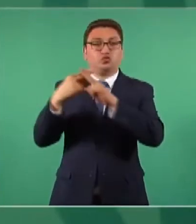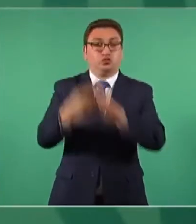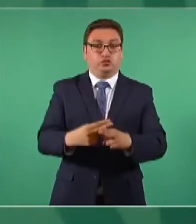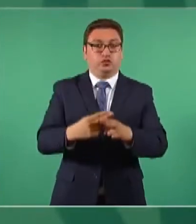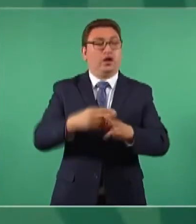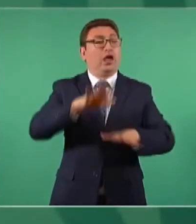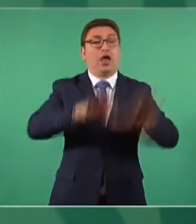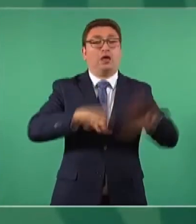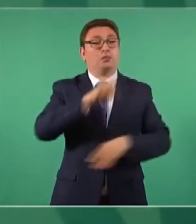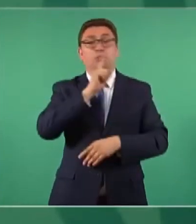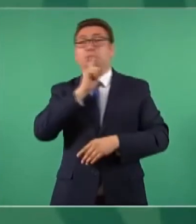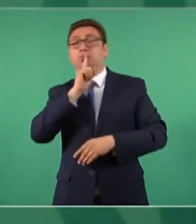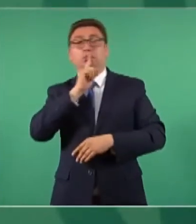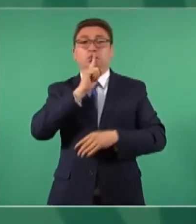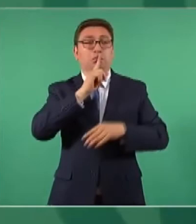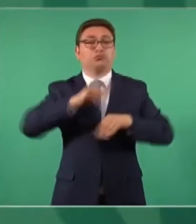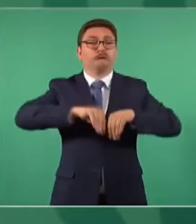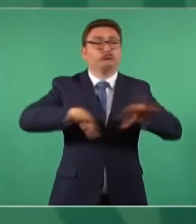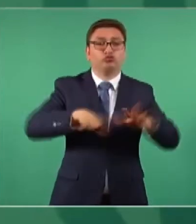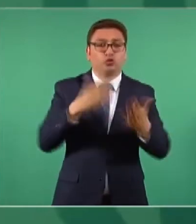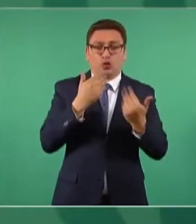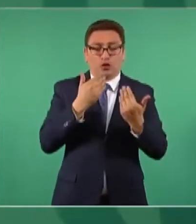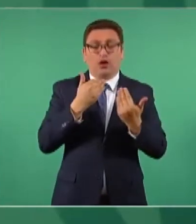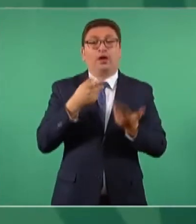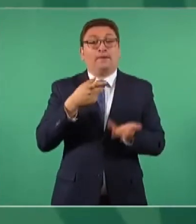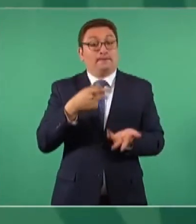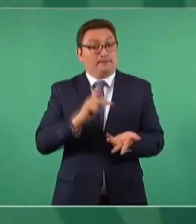habla, de lo cual no se dice mucho, pero…